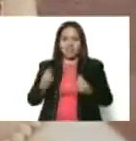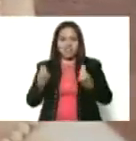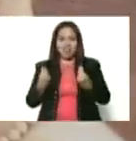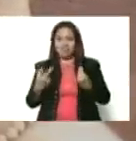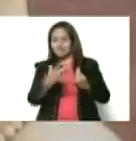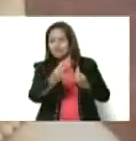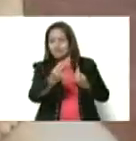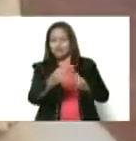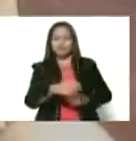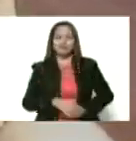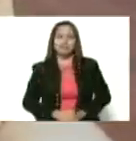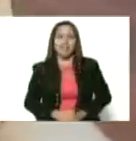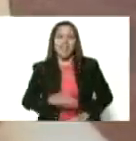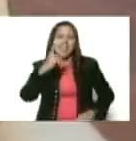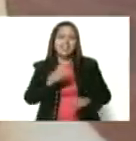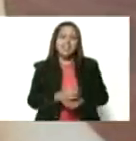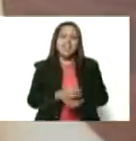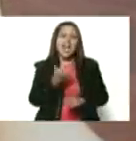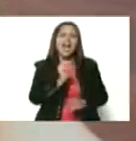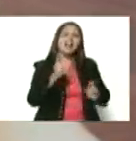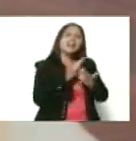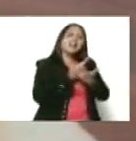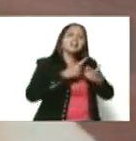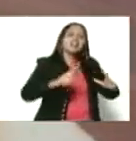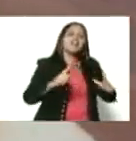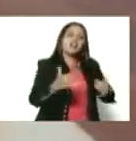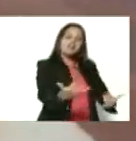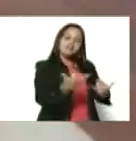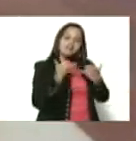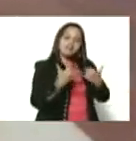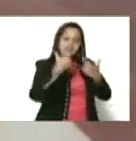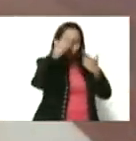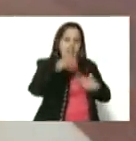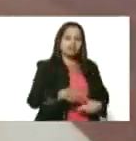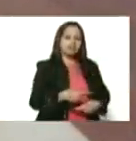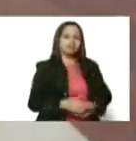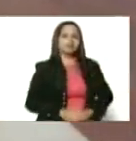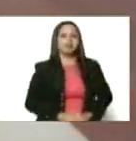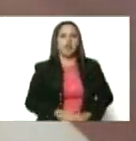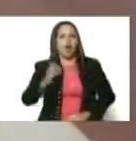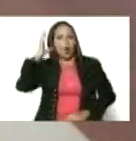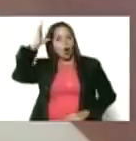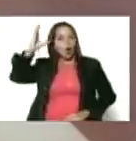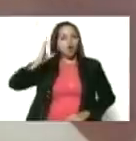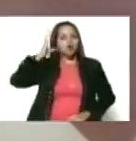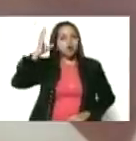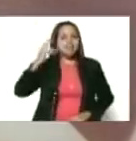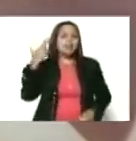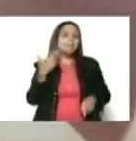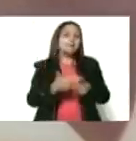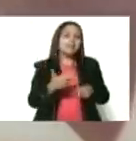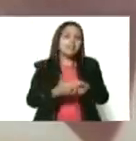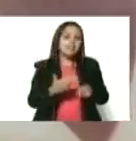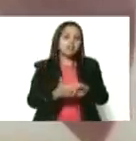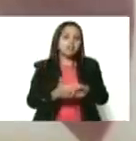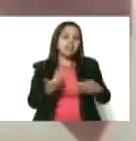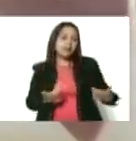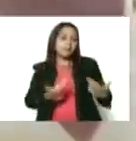contrario, debe ser libre ante sí misma, consciente de los peligros y de las